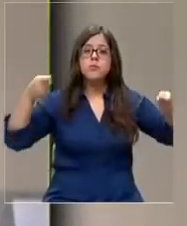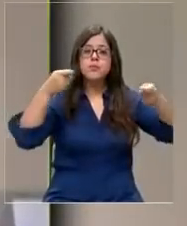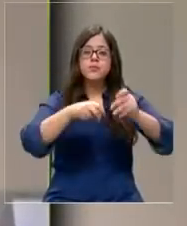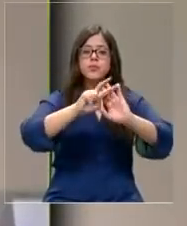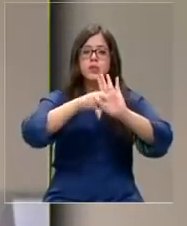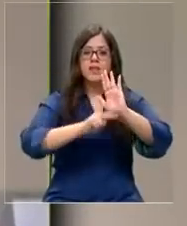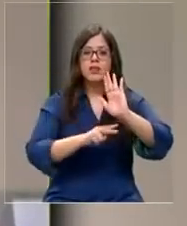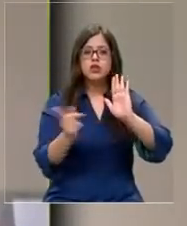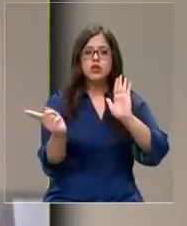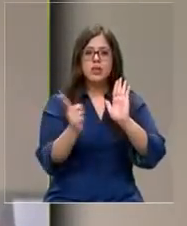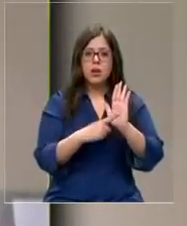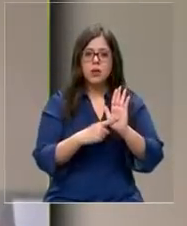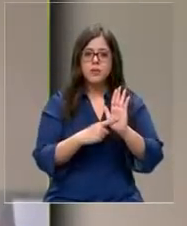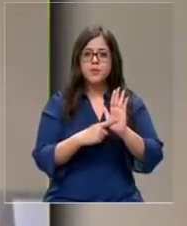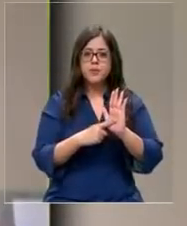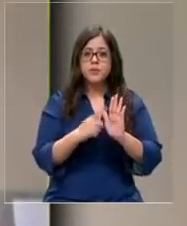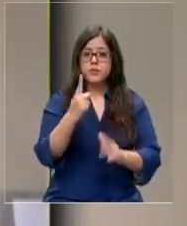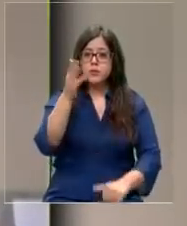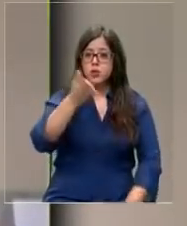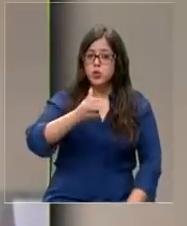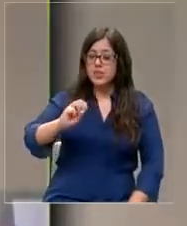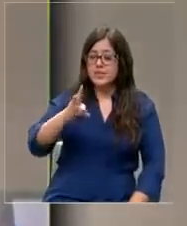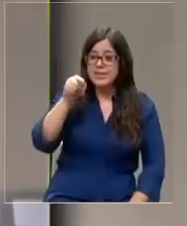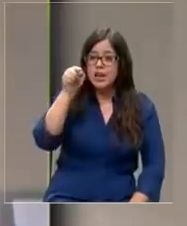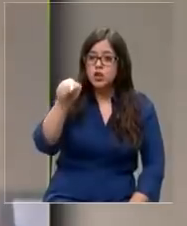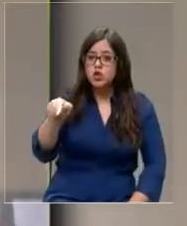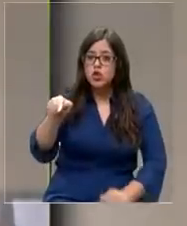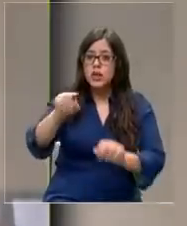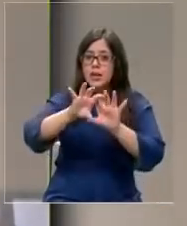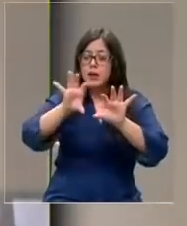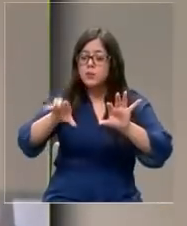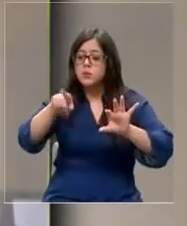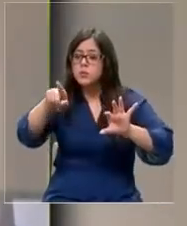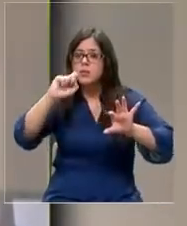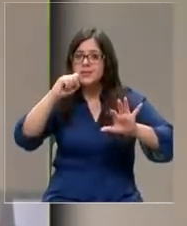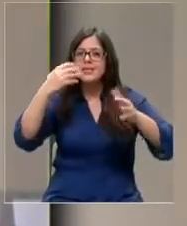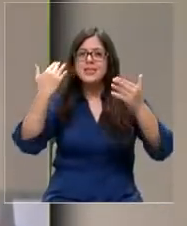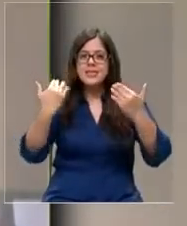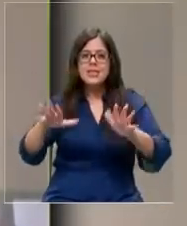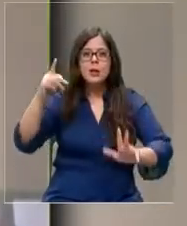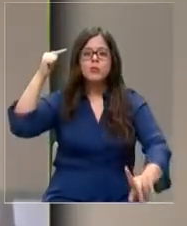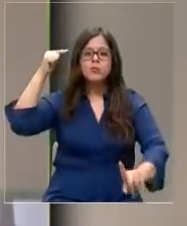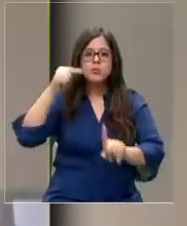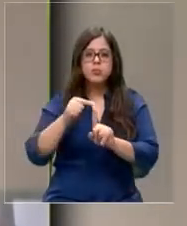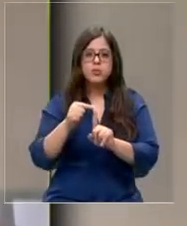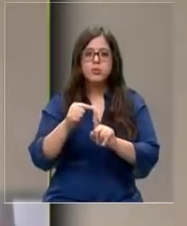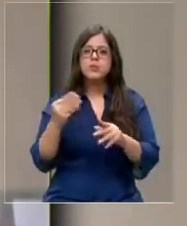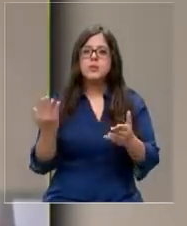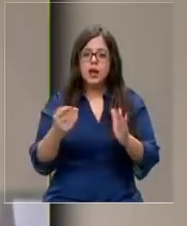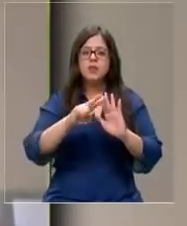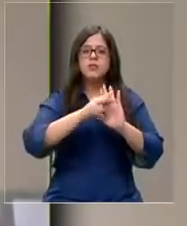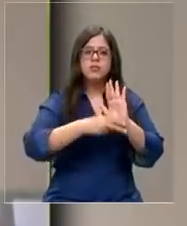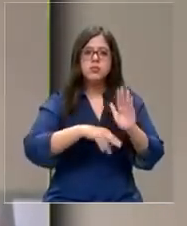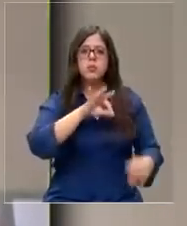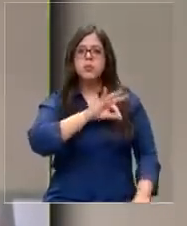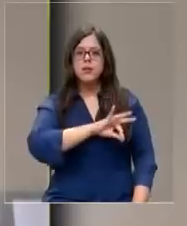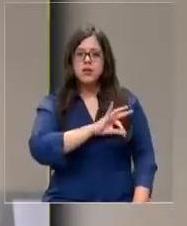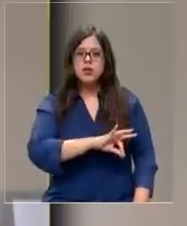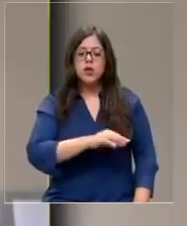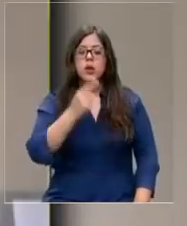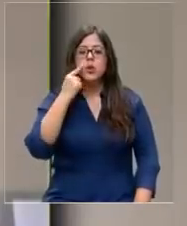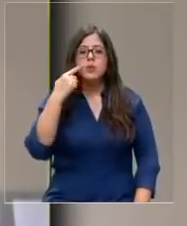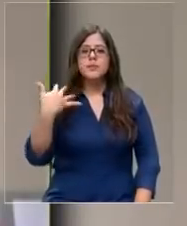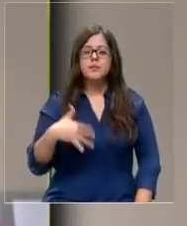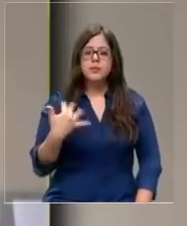tributarias. Y el tercio es lo que ya estaba destinado para la reforma previsional. Es